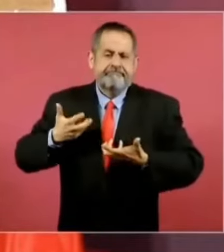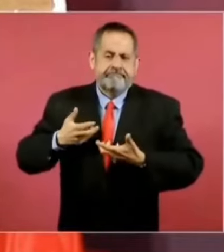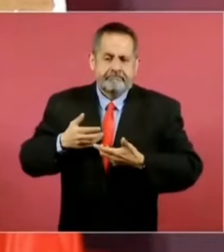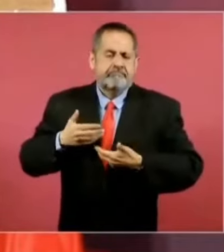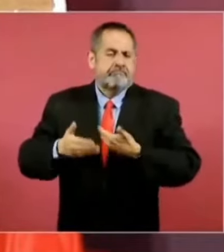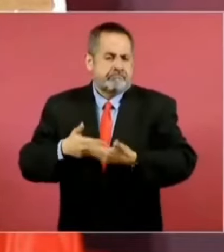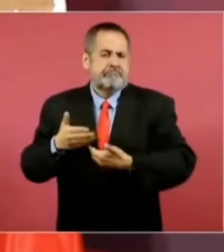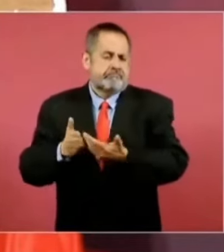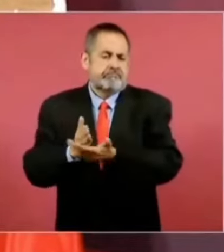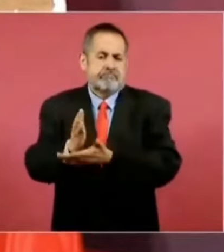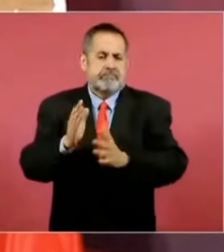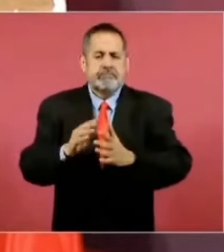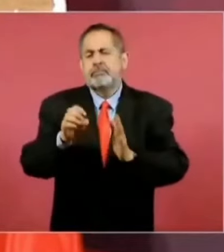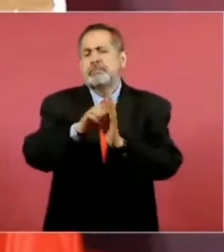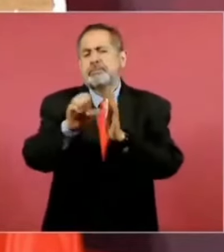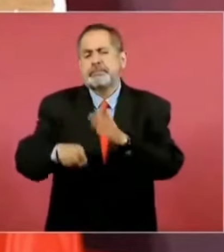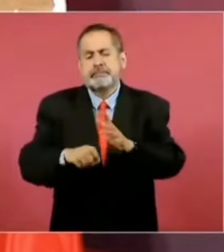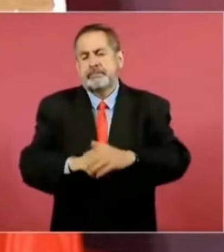Por ejemplo,